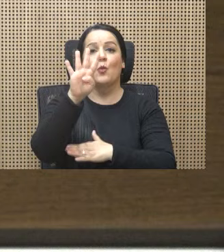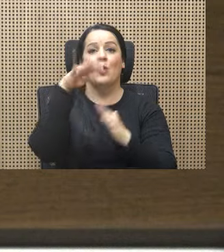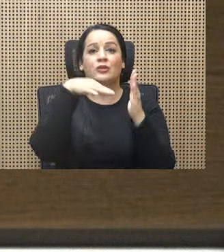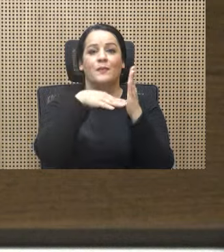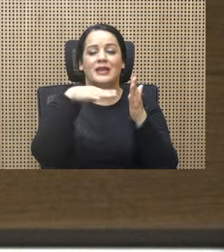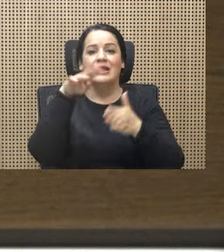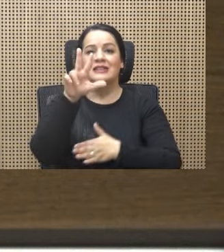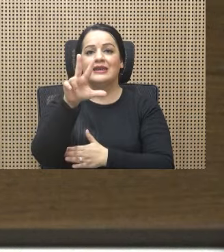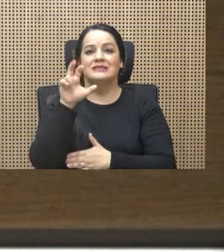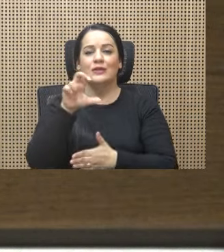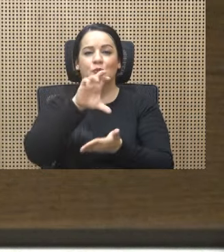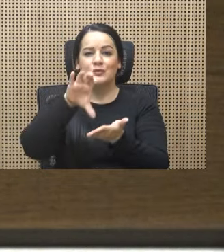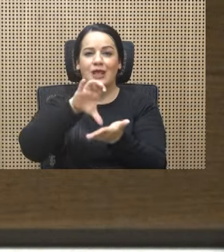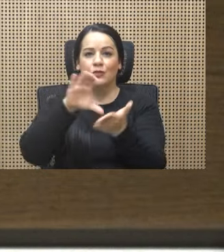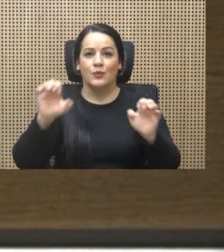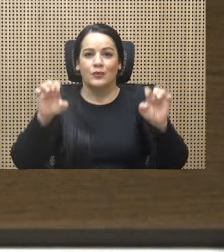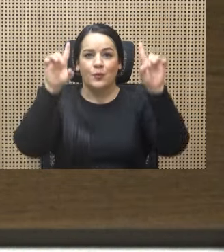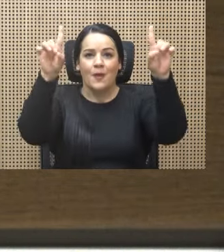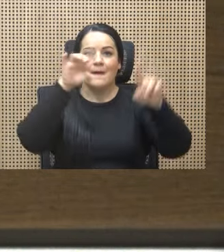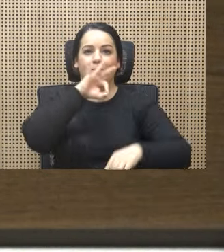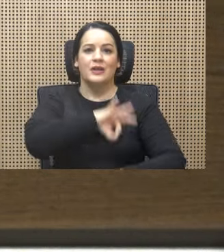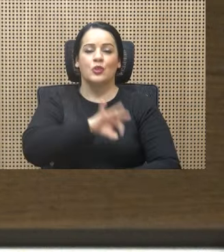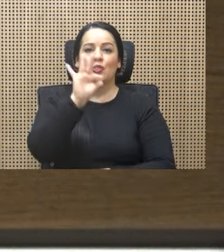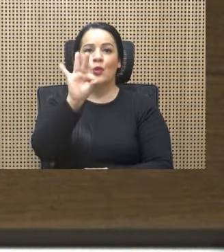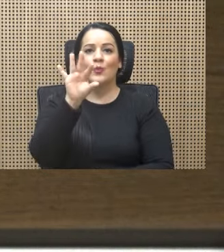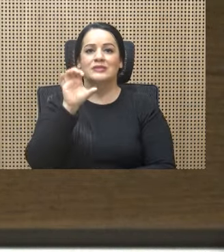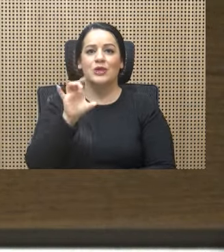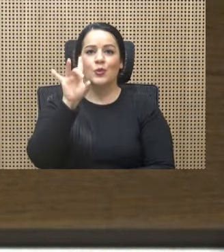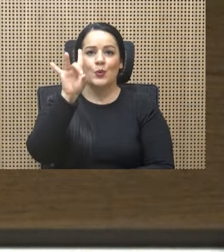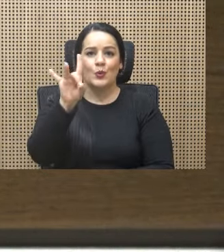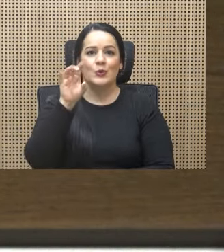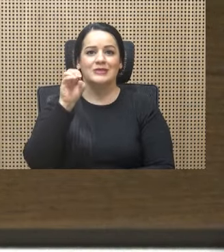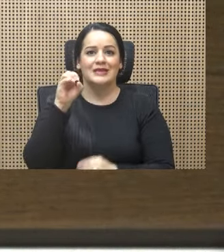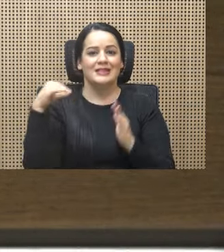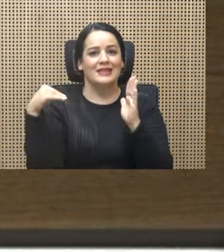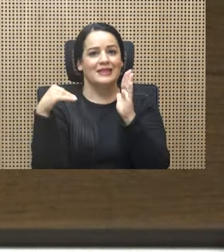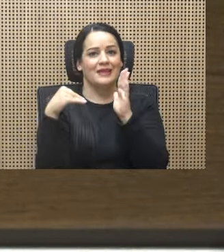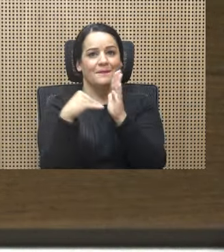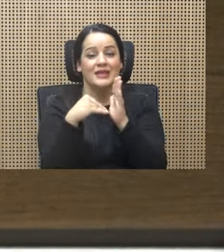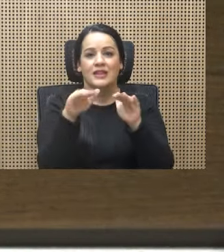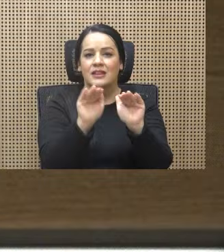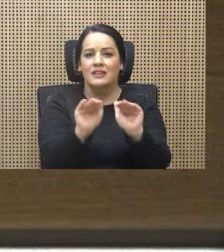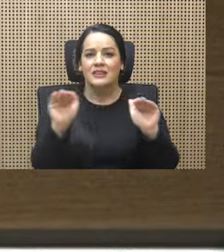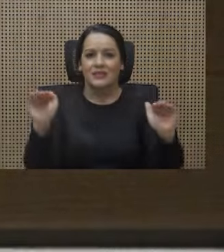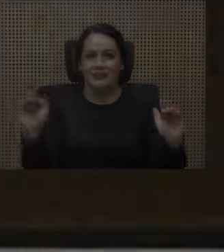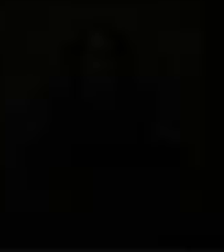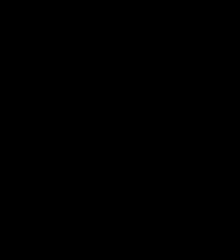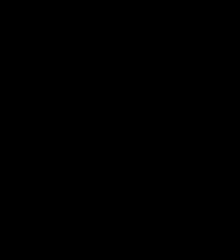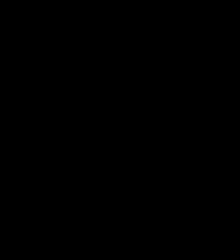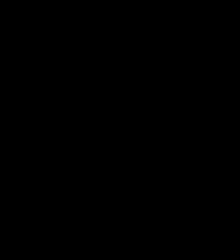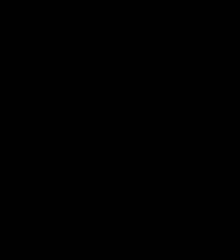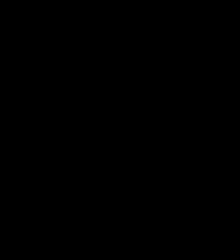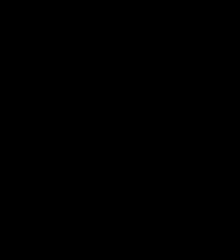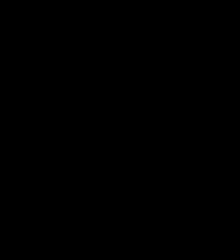educativos y beneficia a 980.000 niños y jóvenes.